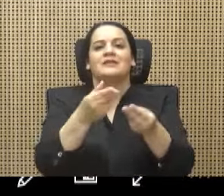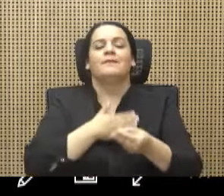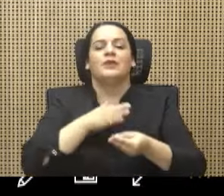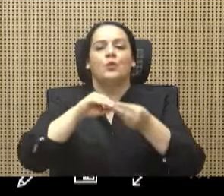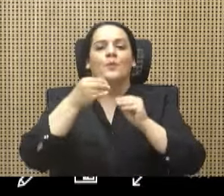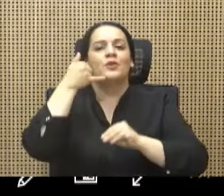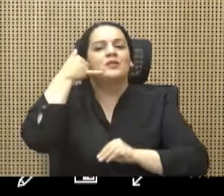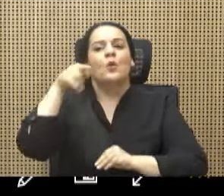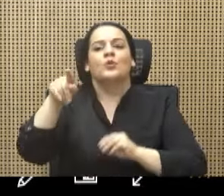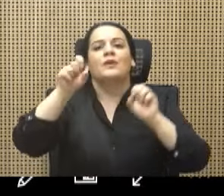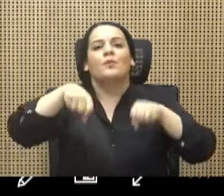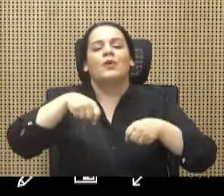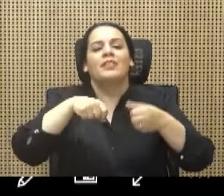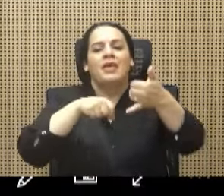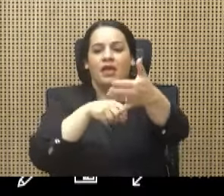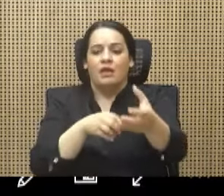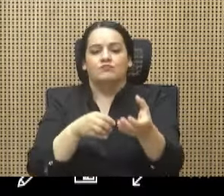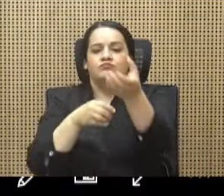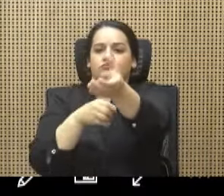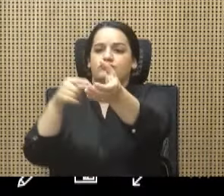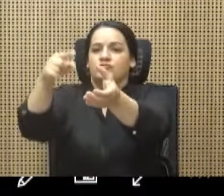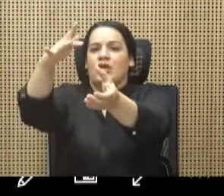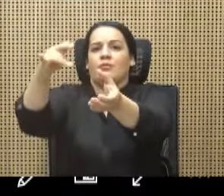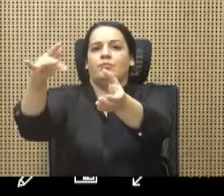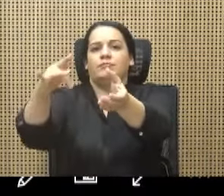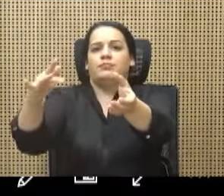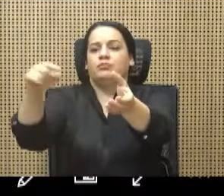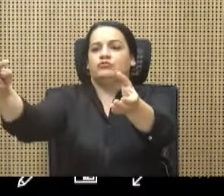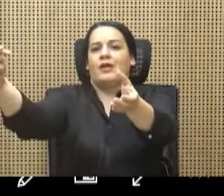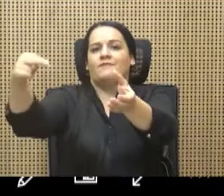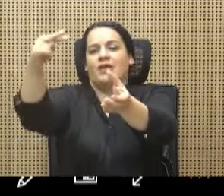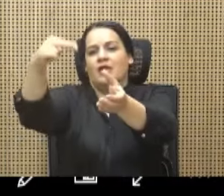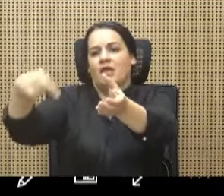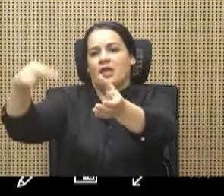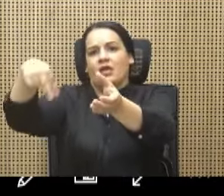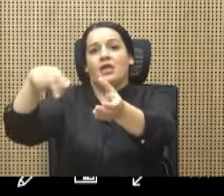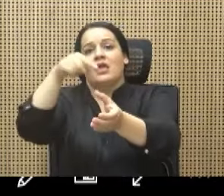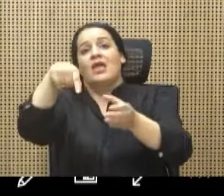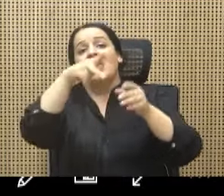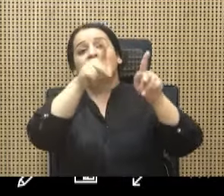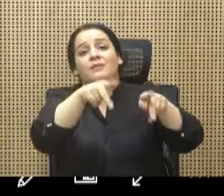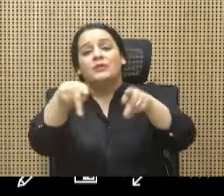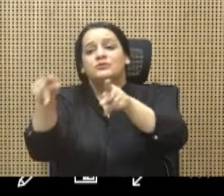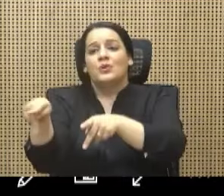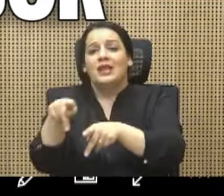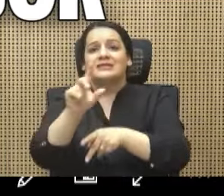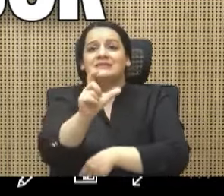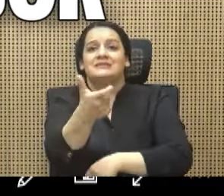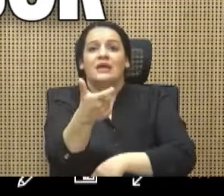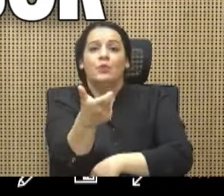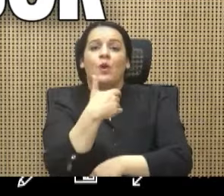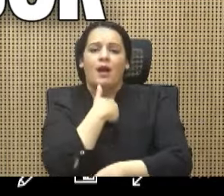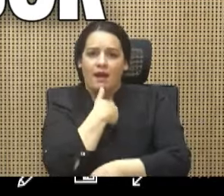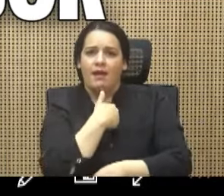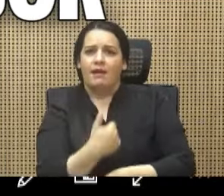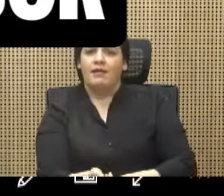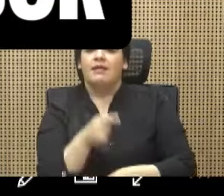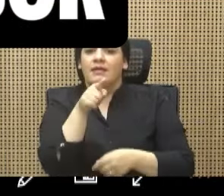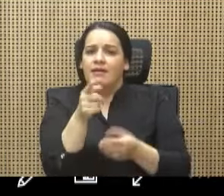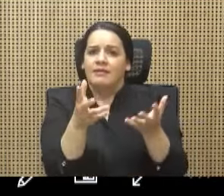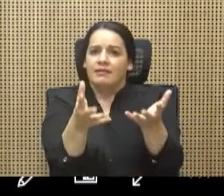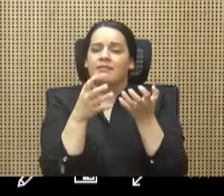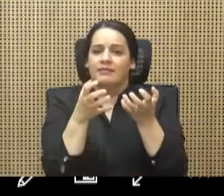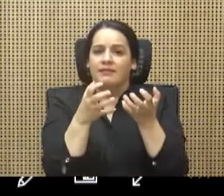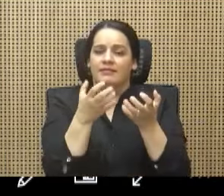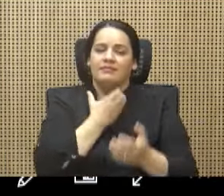los pueda chequear uno por uno. Son ciudadanos de carne y hueso que tienen cédula y que quieren y aspiran a una Costa Rica